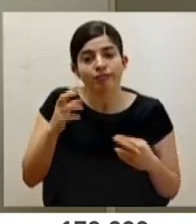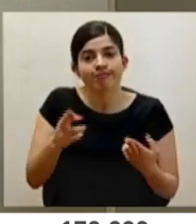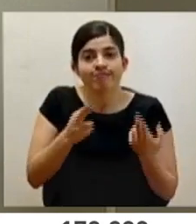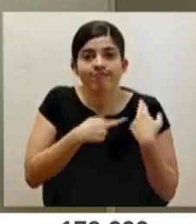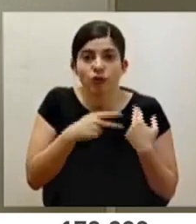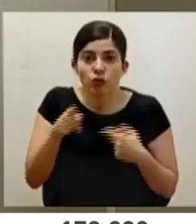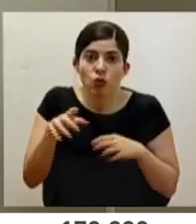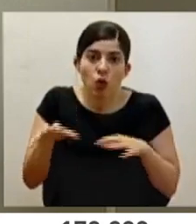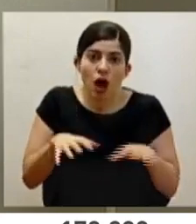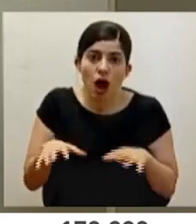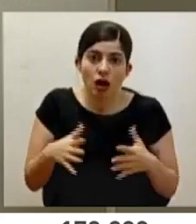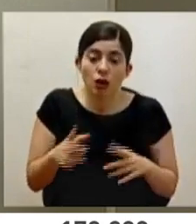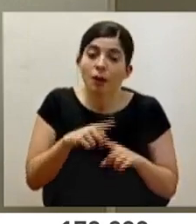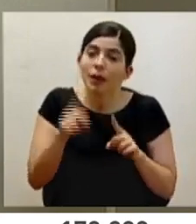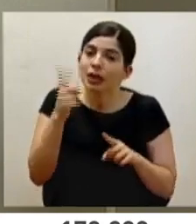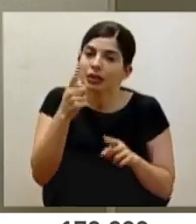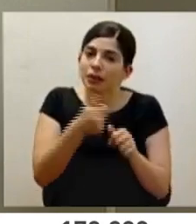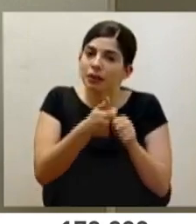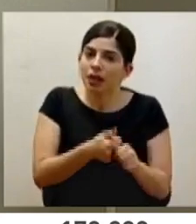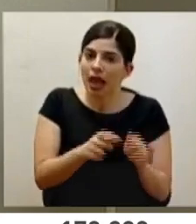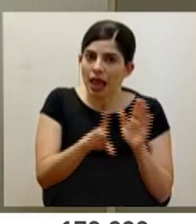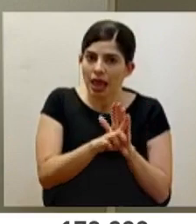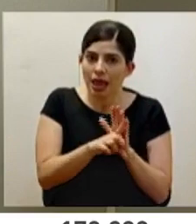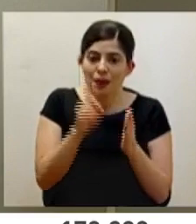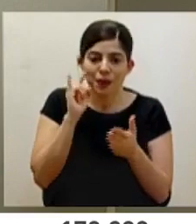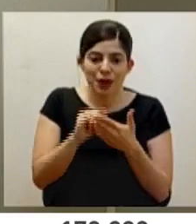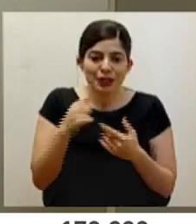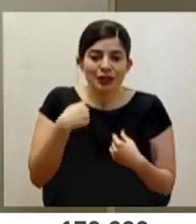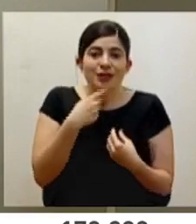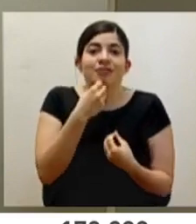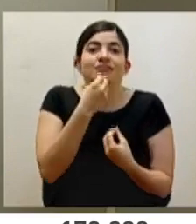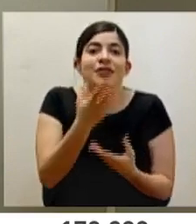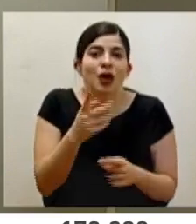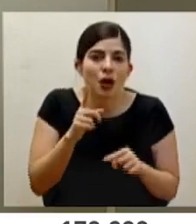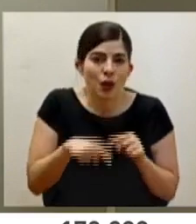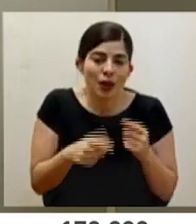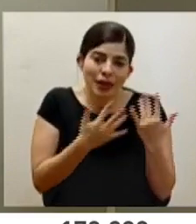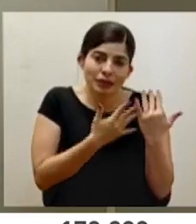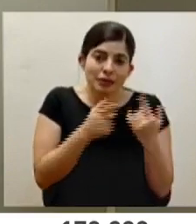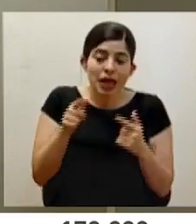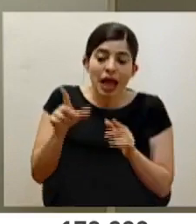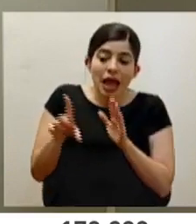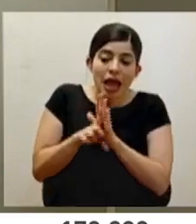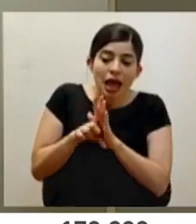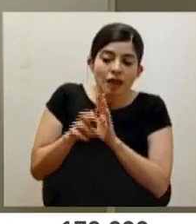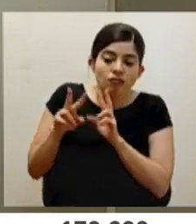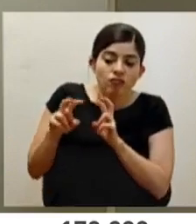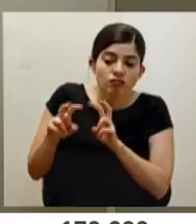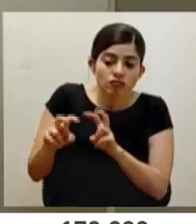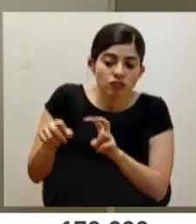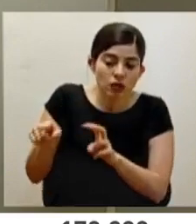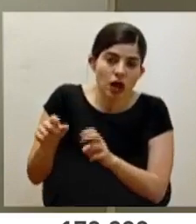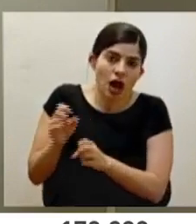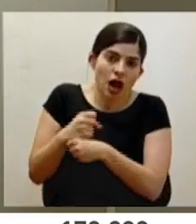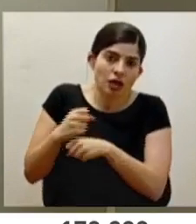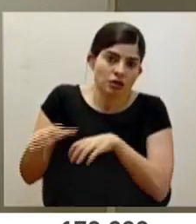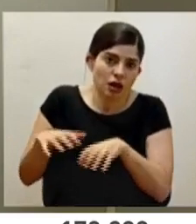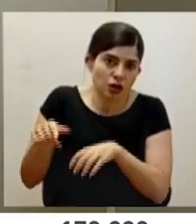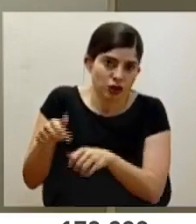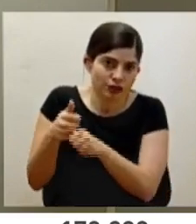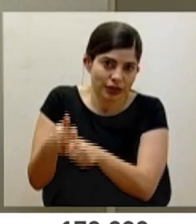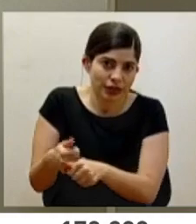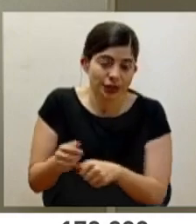Pero eso sí, según lo que estipula la ley. Y por eso no puedo adelantar un criterio. Habrá que ver cuando ya se hayan revisado. Y con respecto